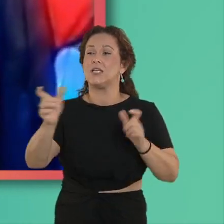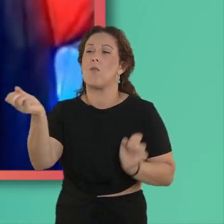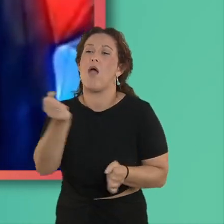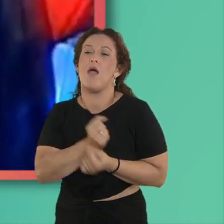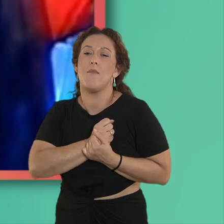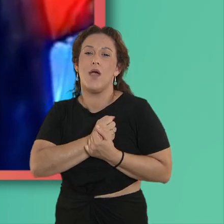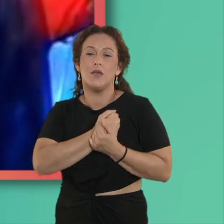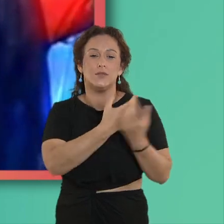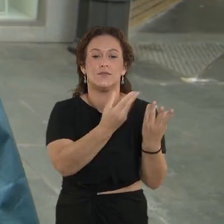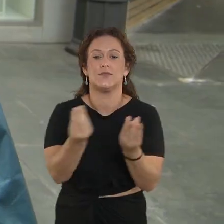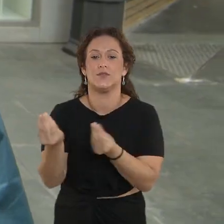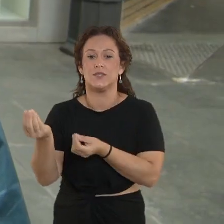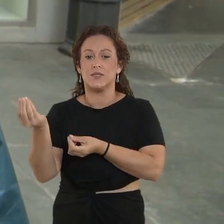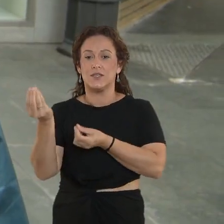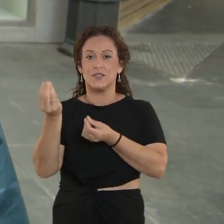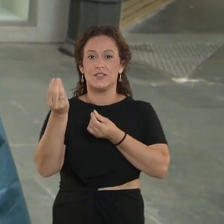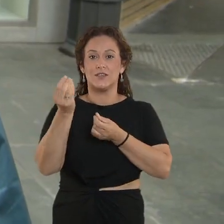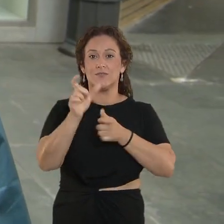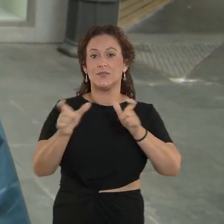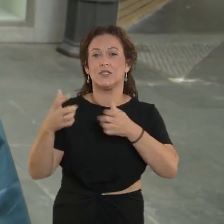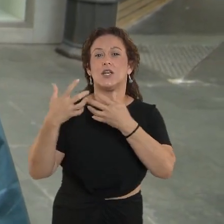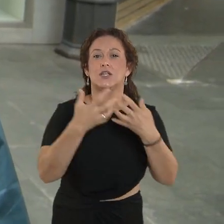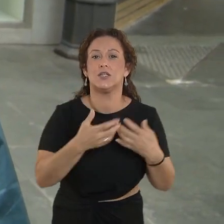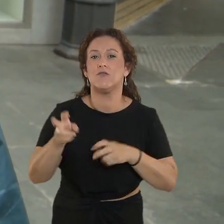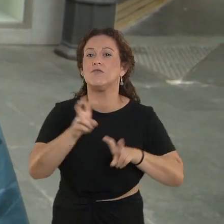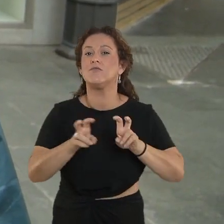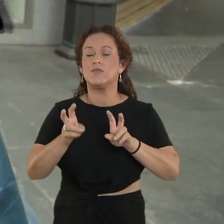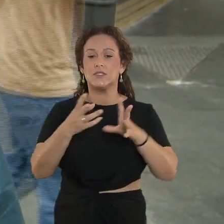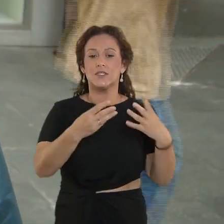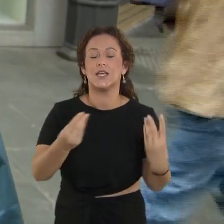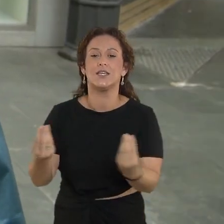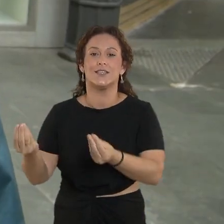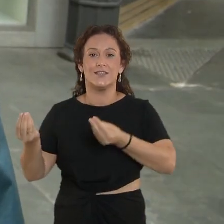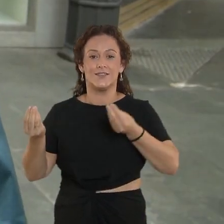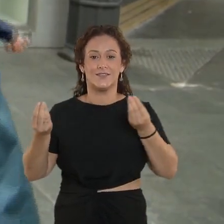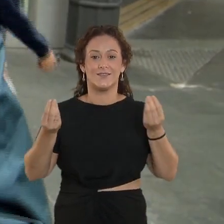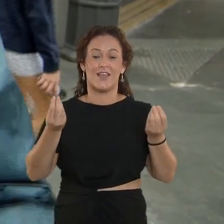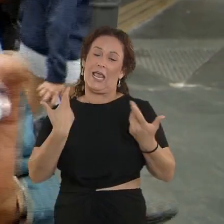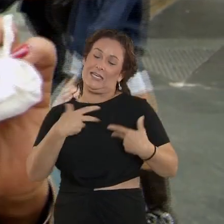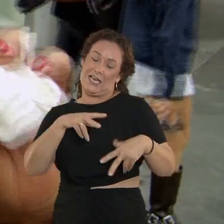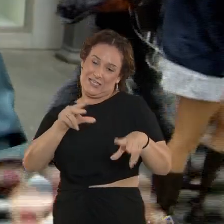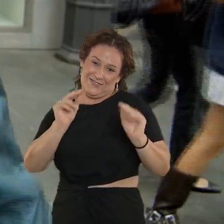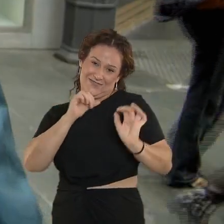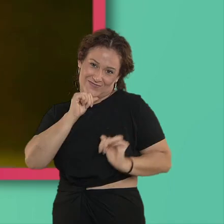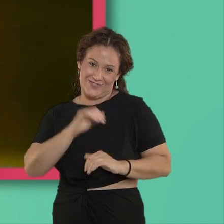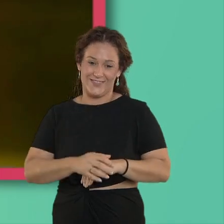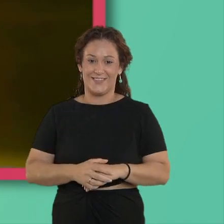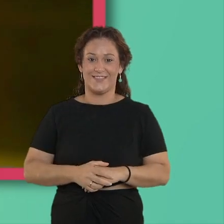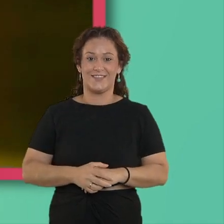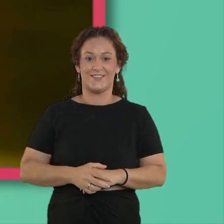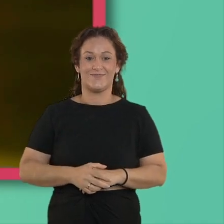aman, tantos los que luchan, tanto y ya está ahí.